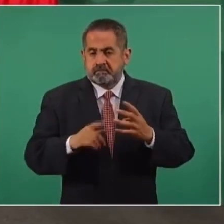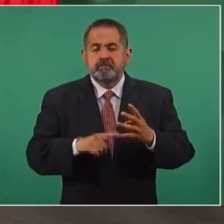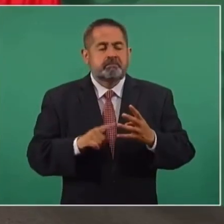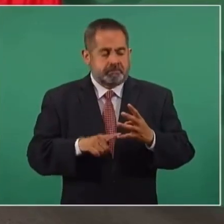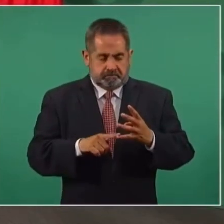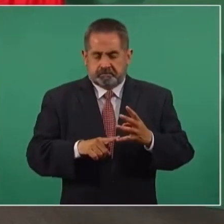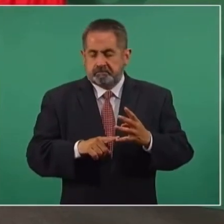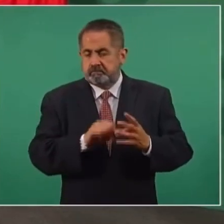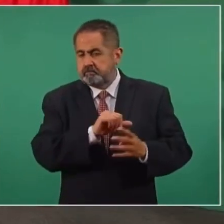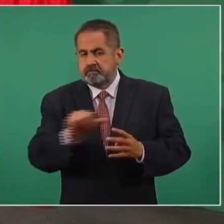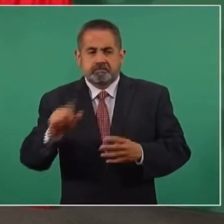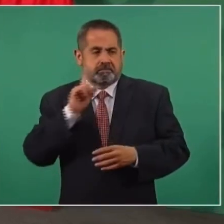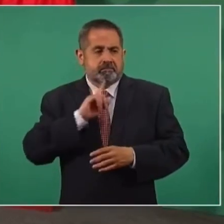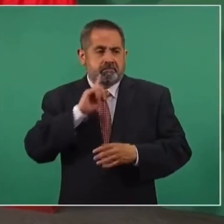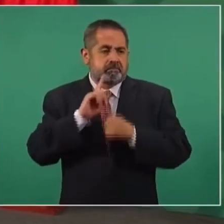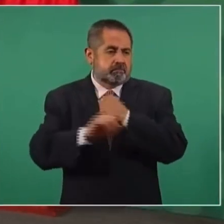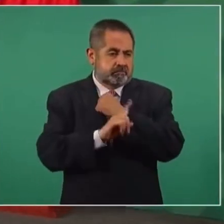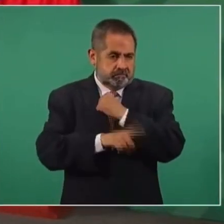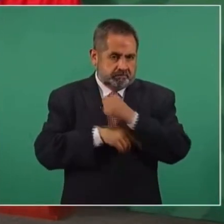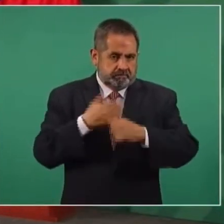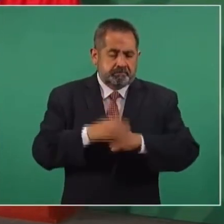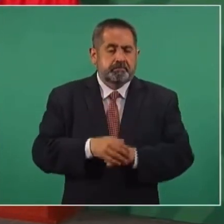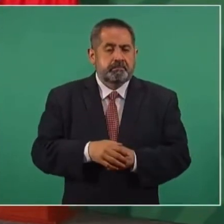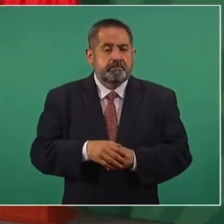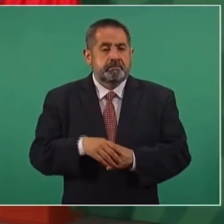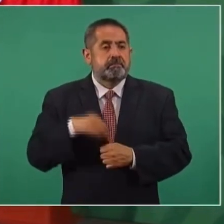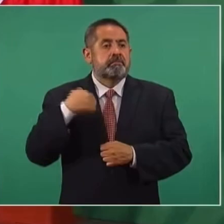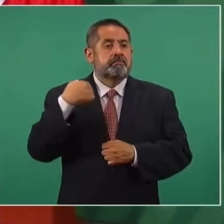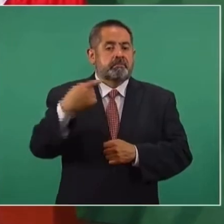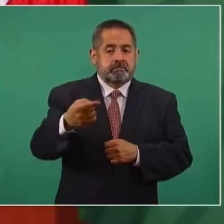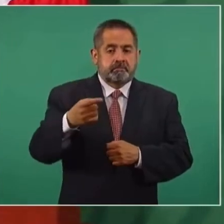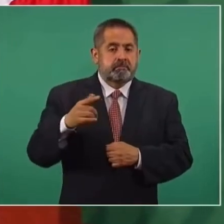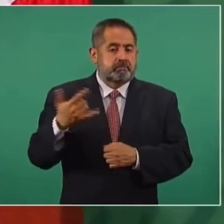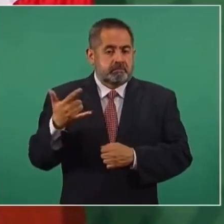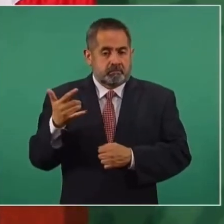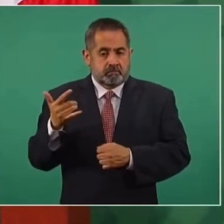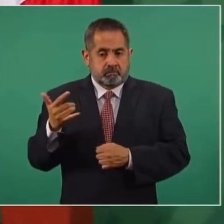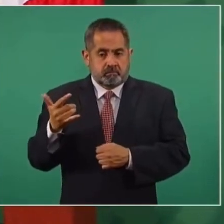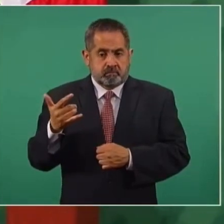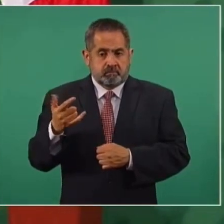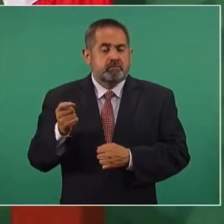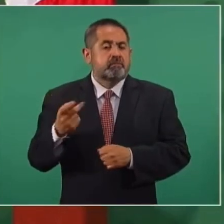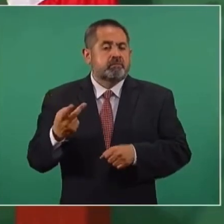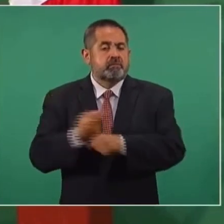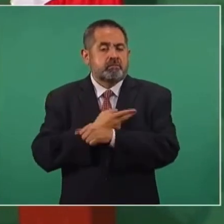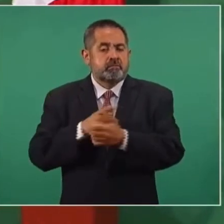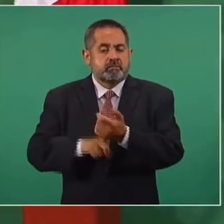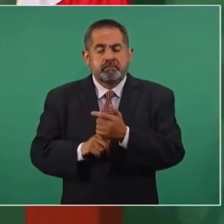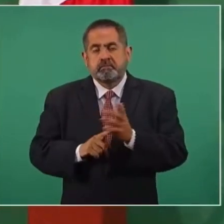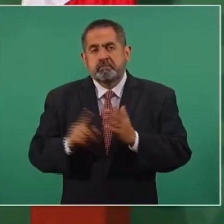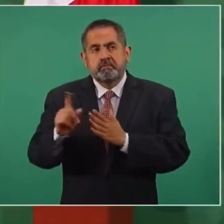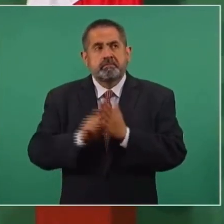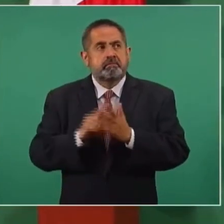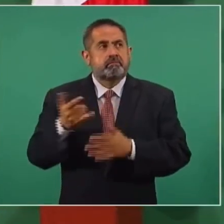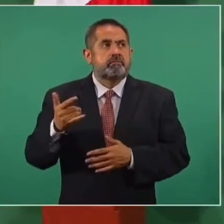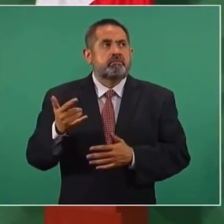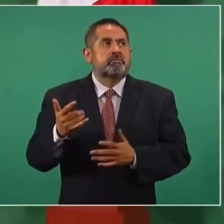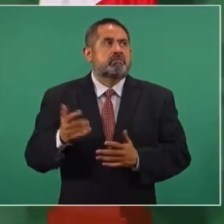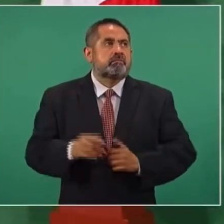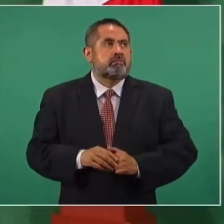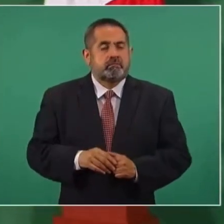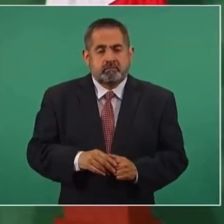Para julio vamos a comenzar de